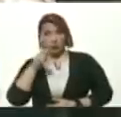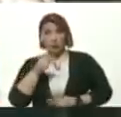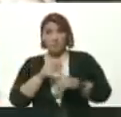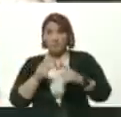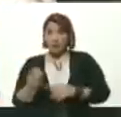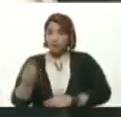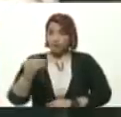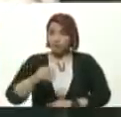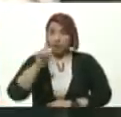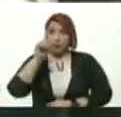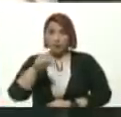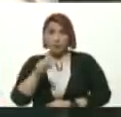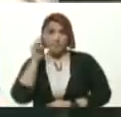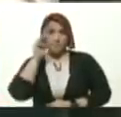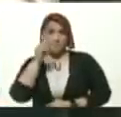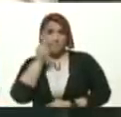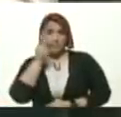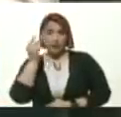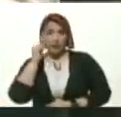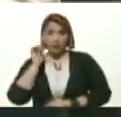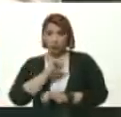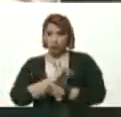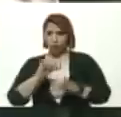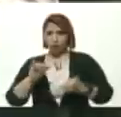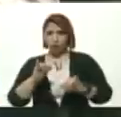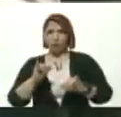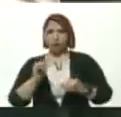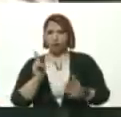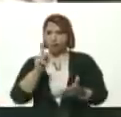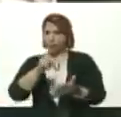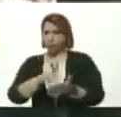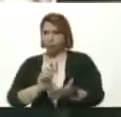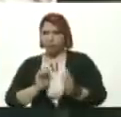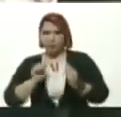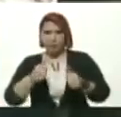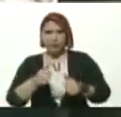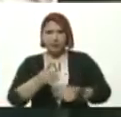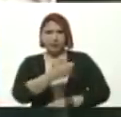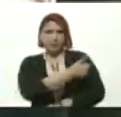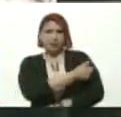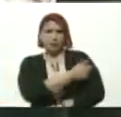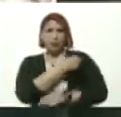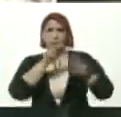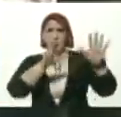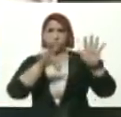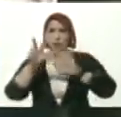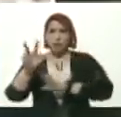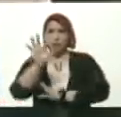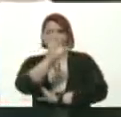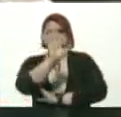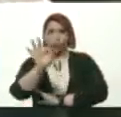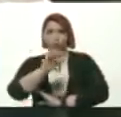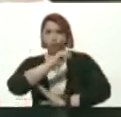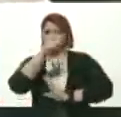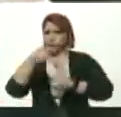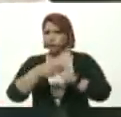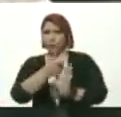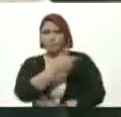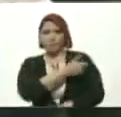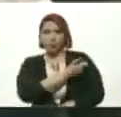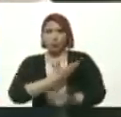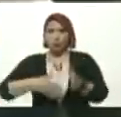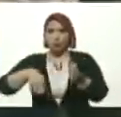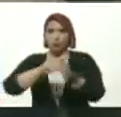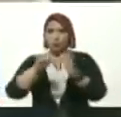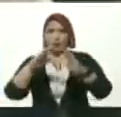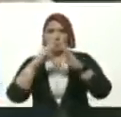También los maestros Ya van Vacunados Un 83% Que ya están Vacunados Para el regreso